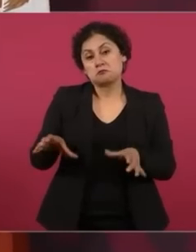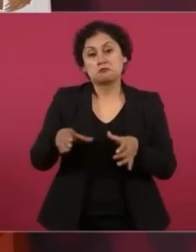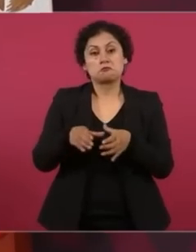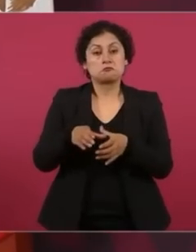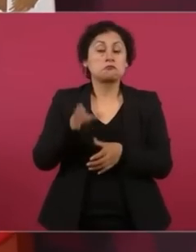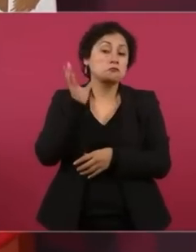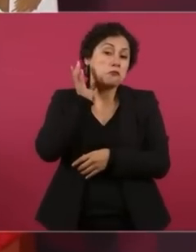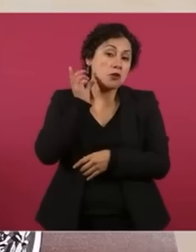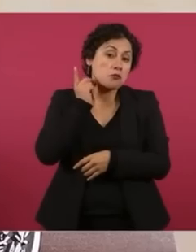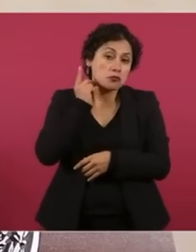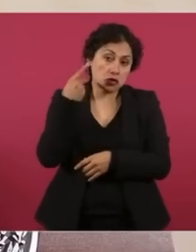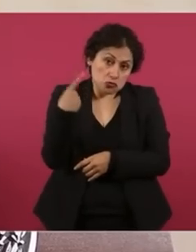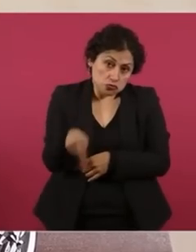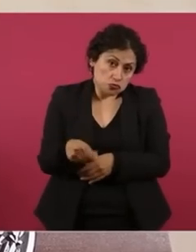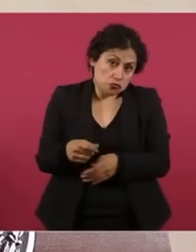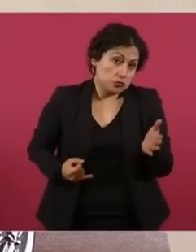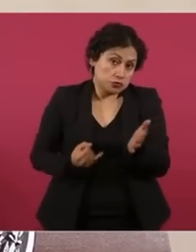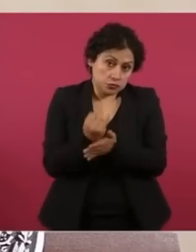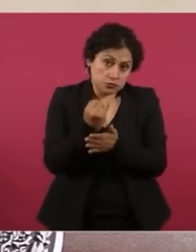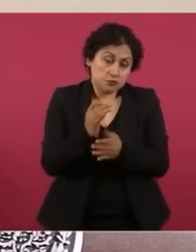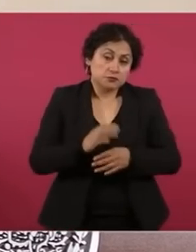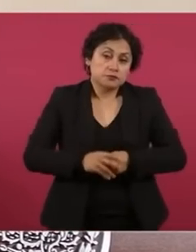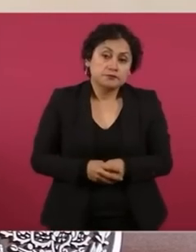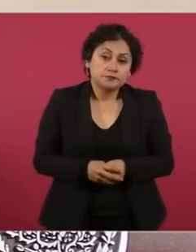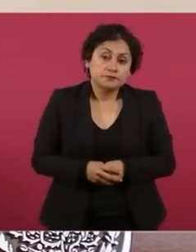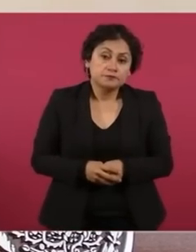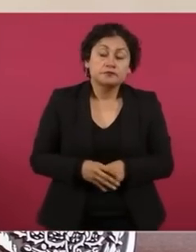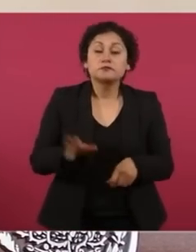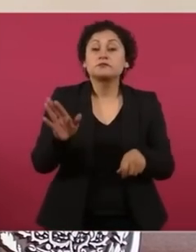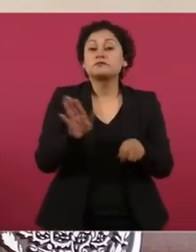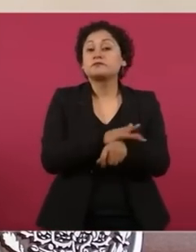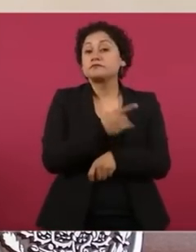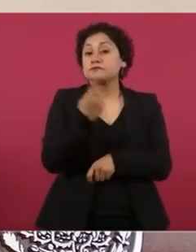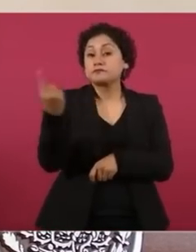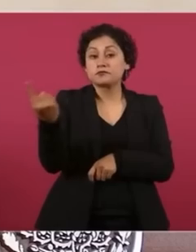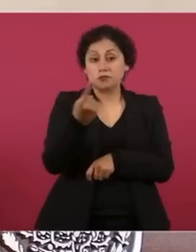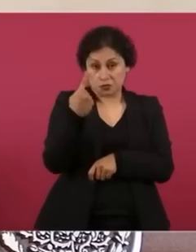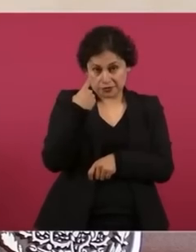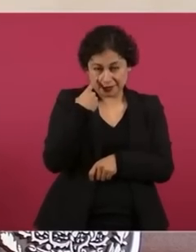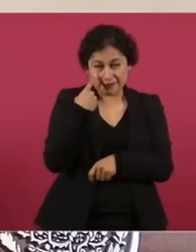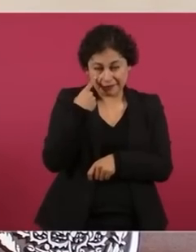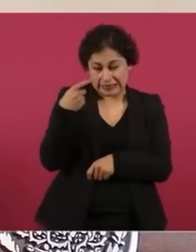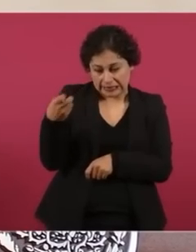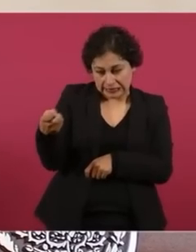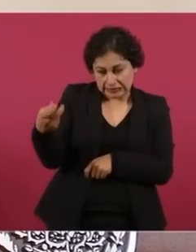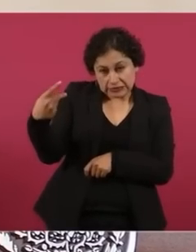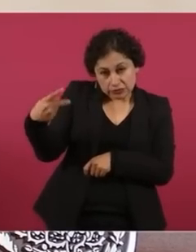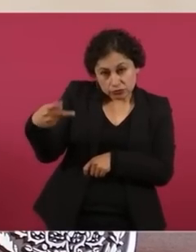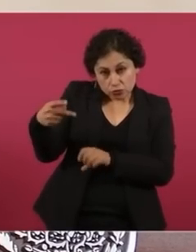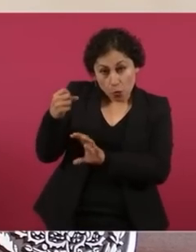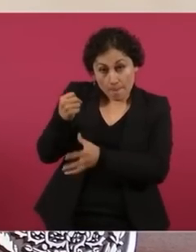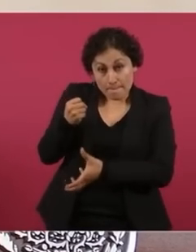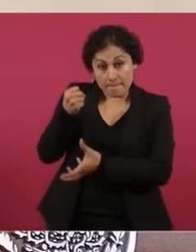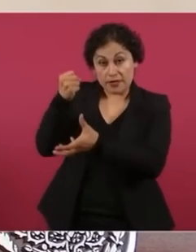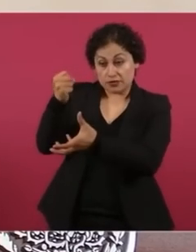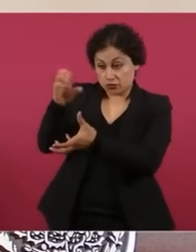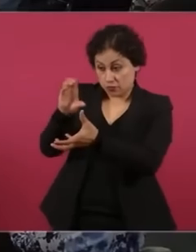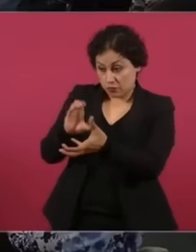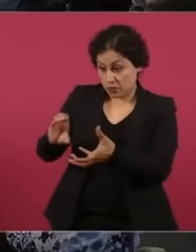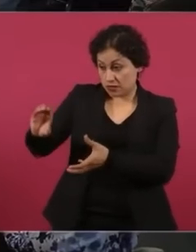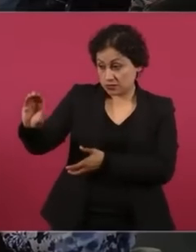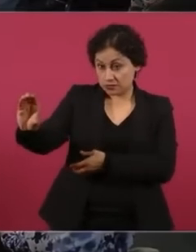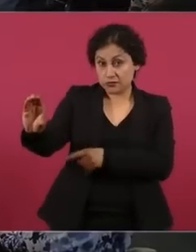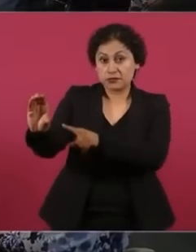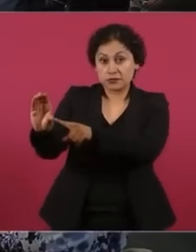de Diputados? Porque, además de esto, de su presupuesto, tienen un fideicomiso,